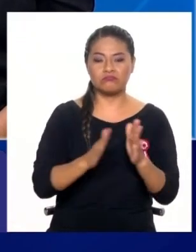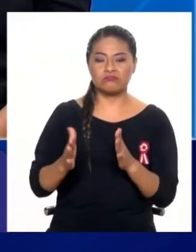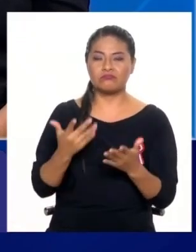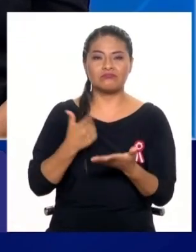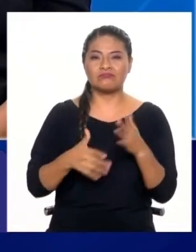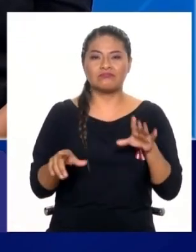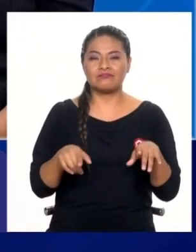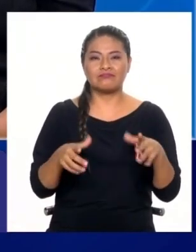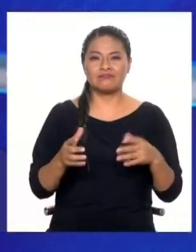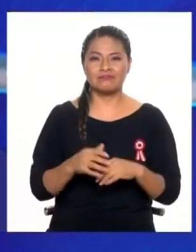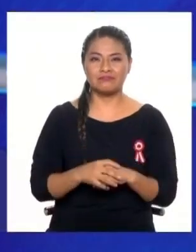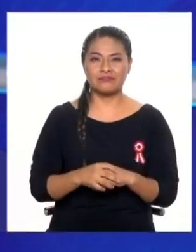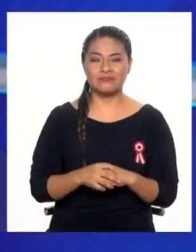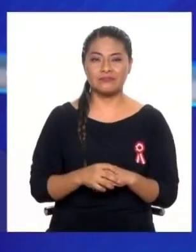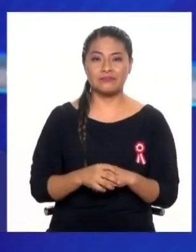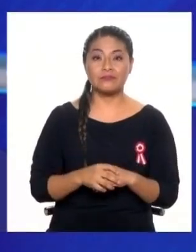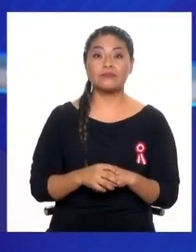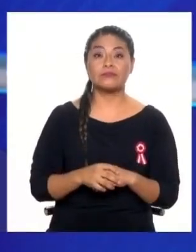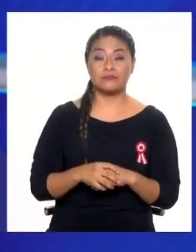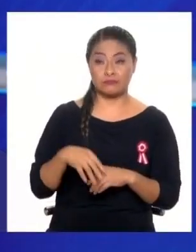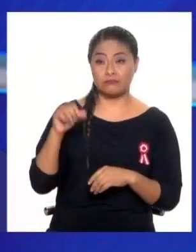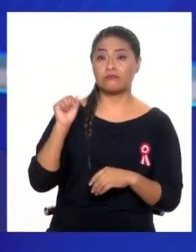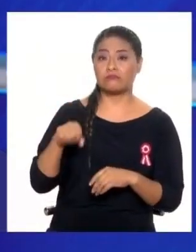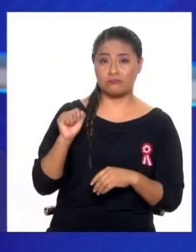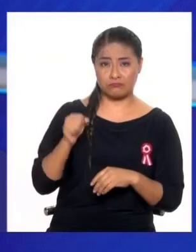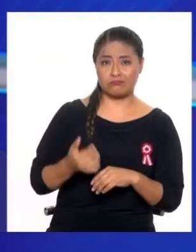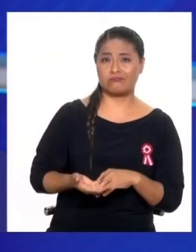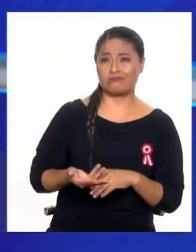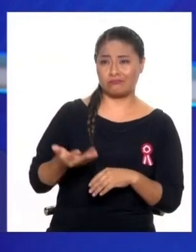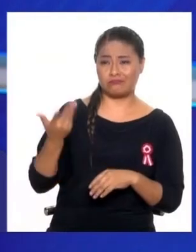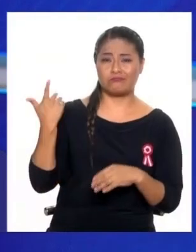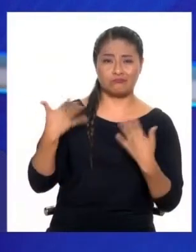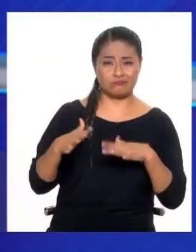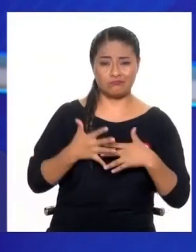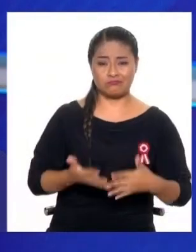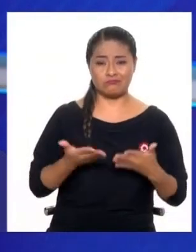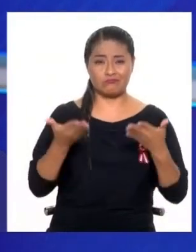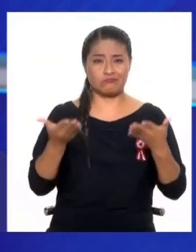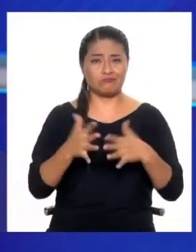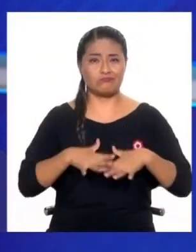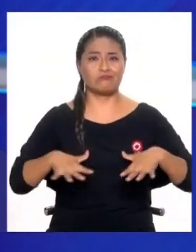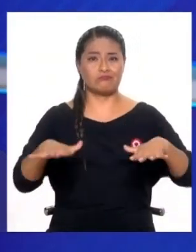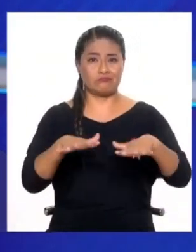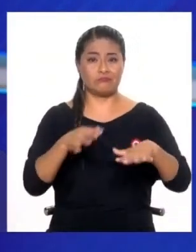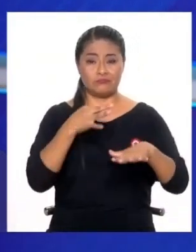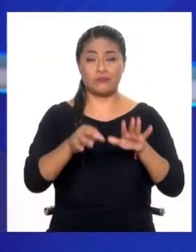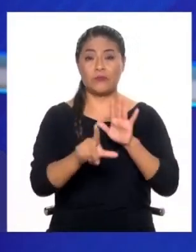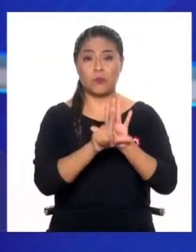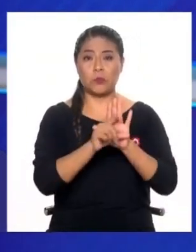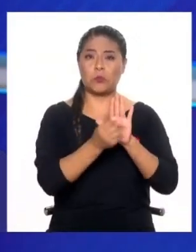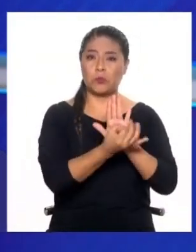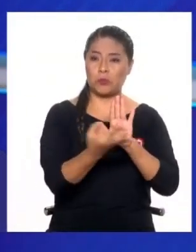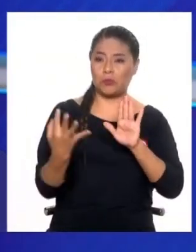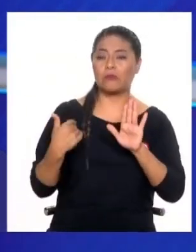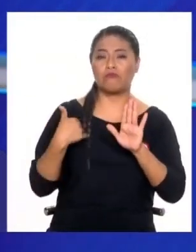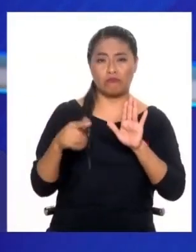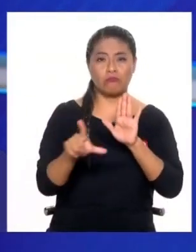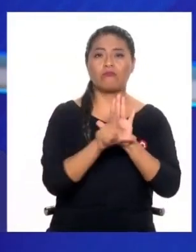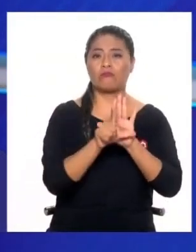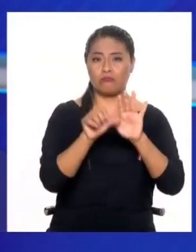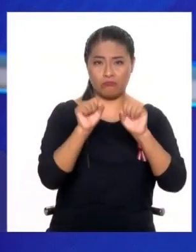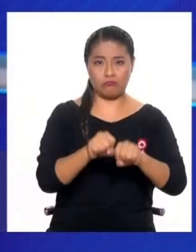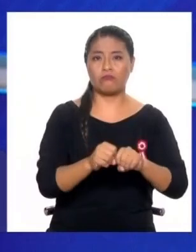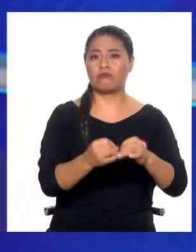¿Qué exactamente qué pasa? Sí, mira, instrumentos sobran. O sea, si en el Perú tenemos algo, son leyes. Tenemos muchas leyes. Es más,